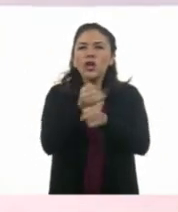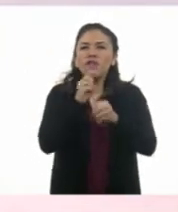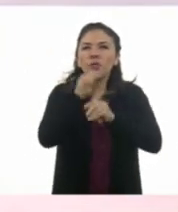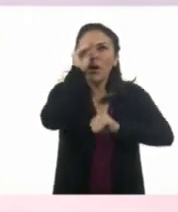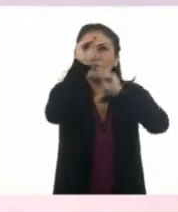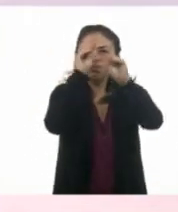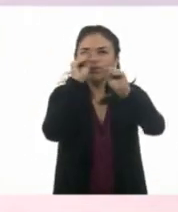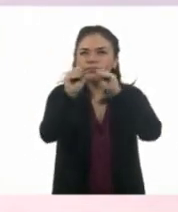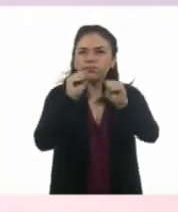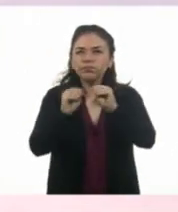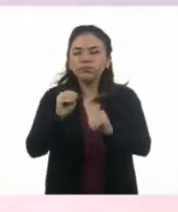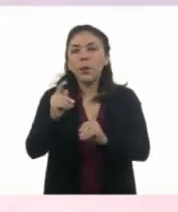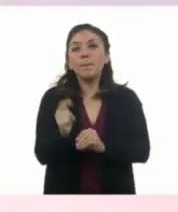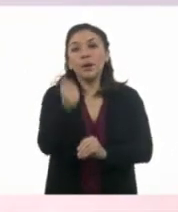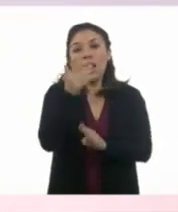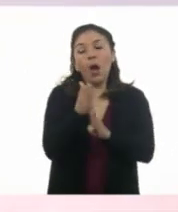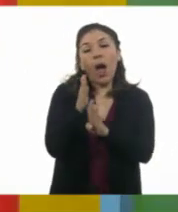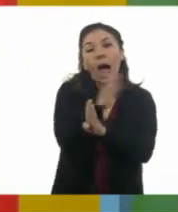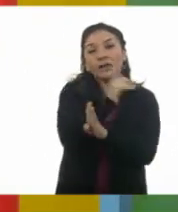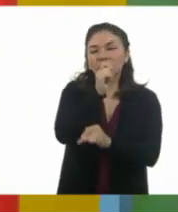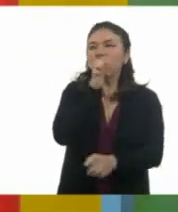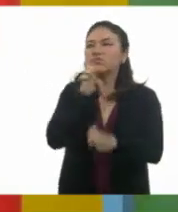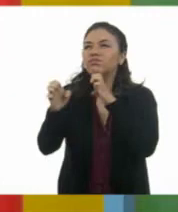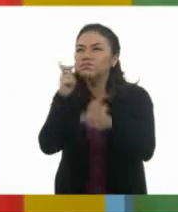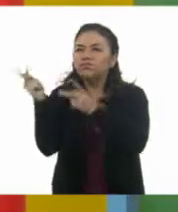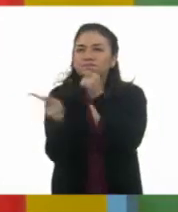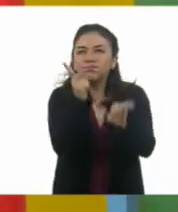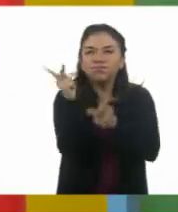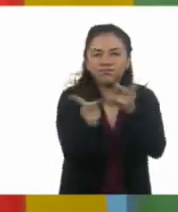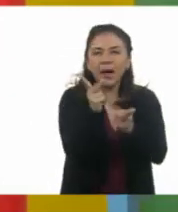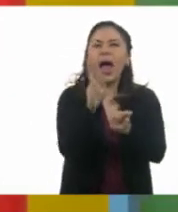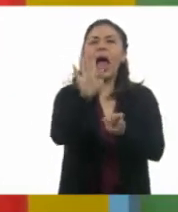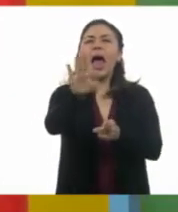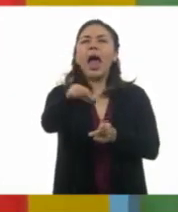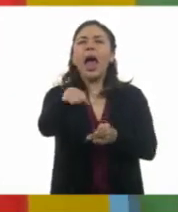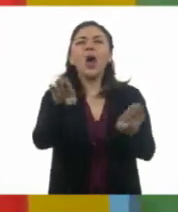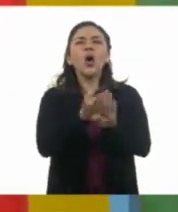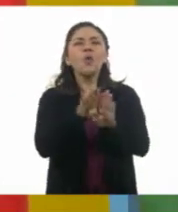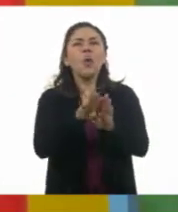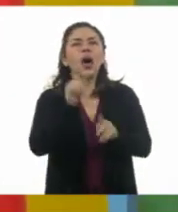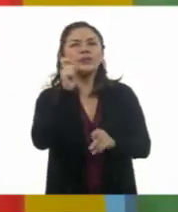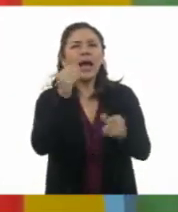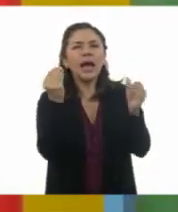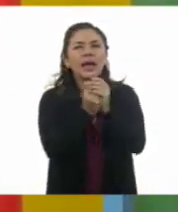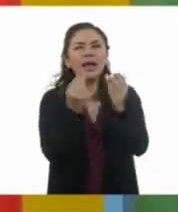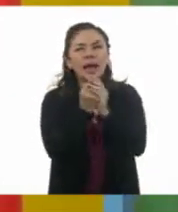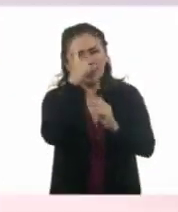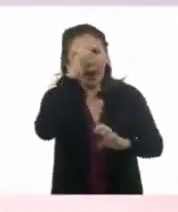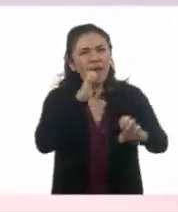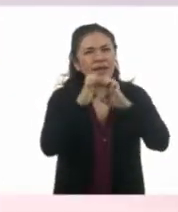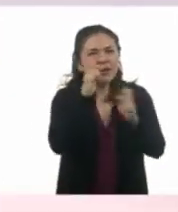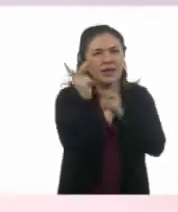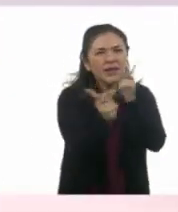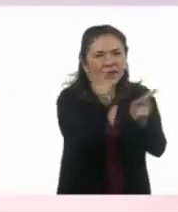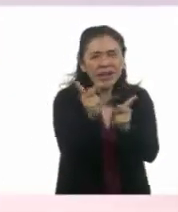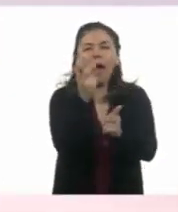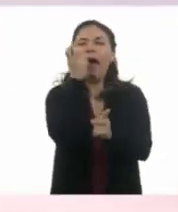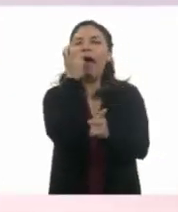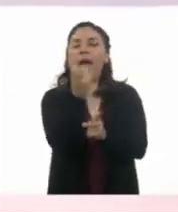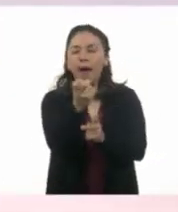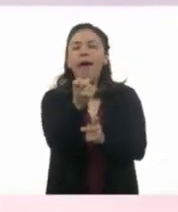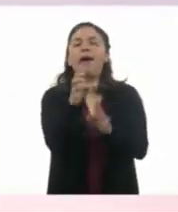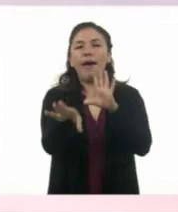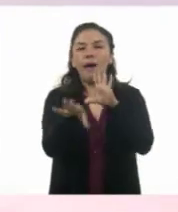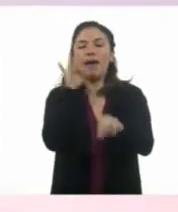obtenidos en una encuesta. Ah, como de las clases que hemos visto de la encuesta. Muy bien. Así es. Ahora vamos, todos sus datos que